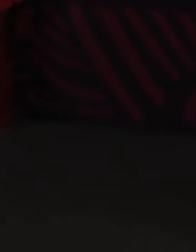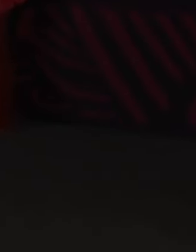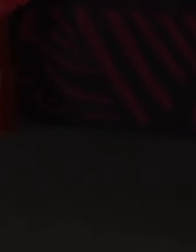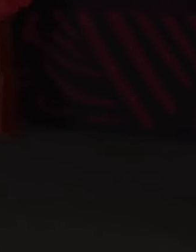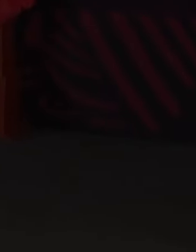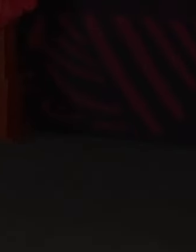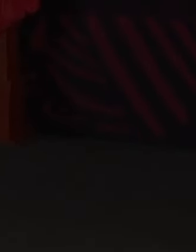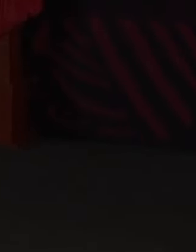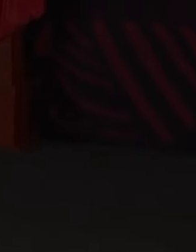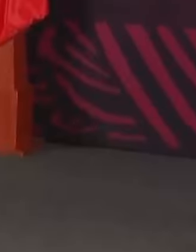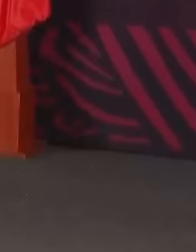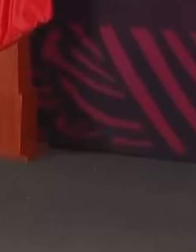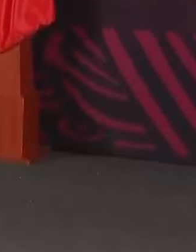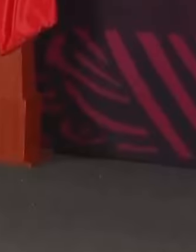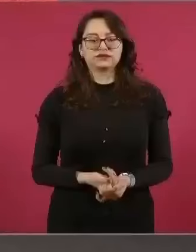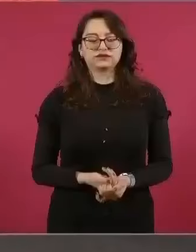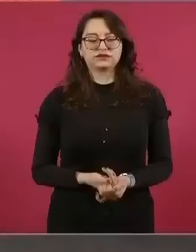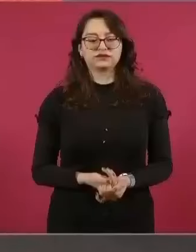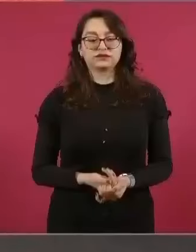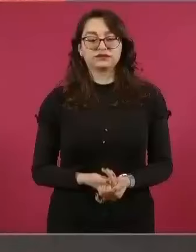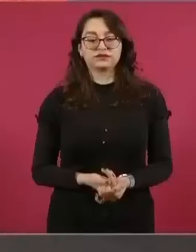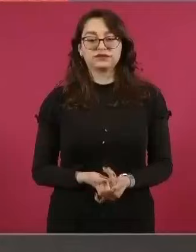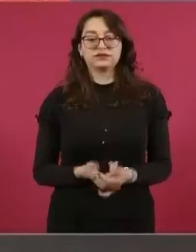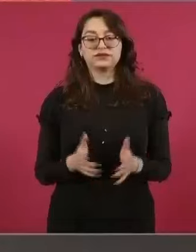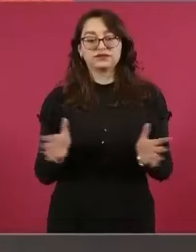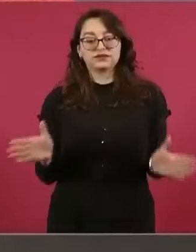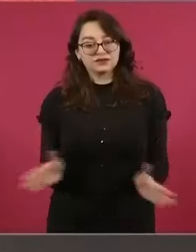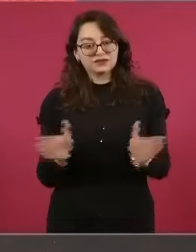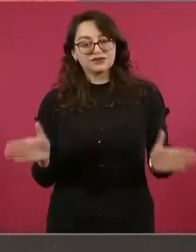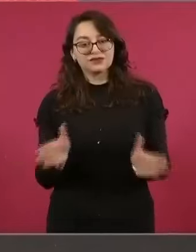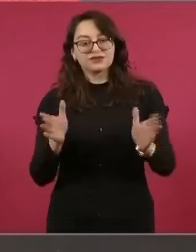Este, ayer fui a macanear un rato,